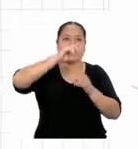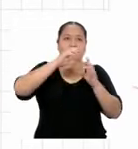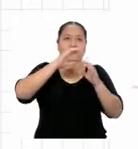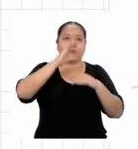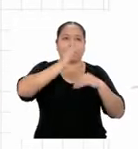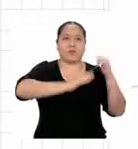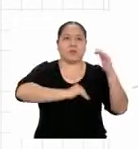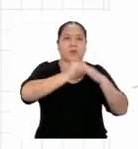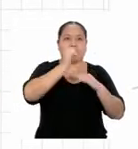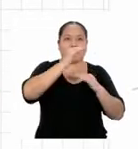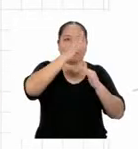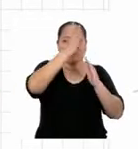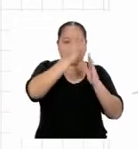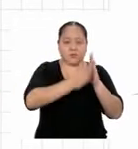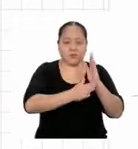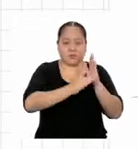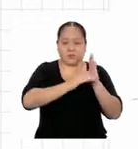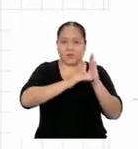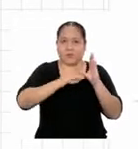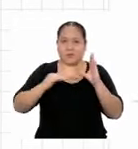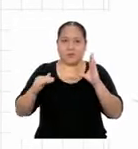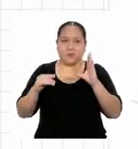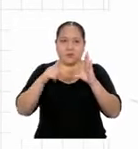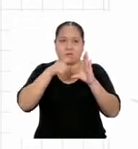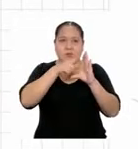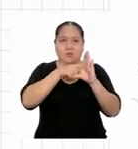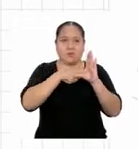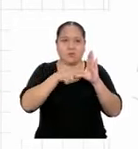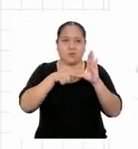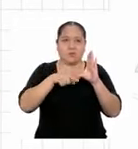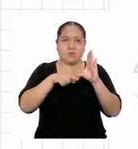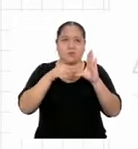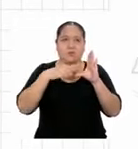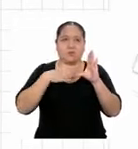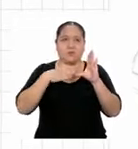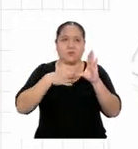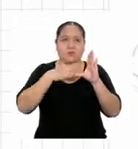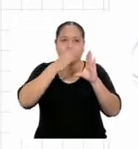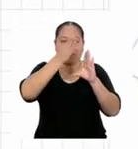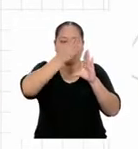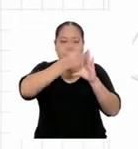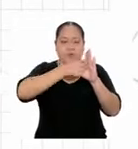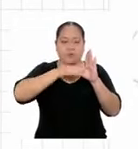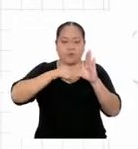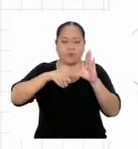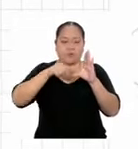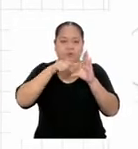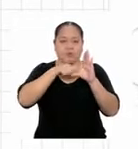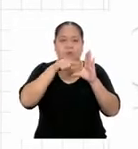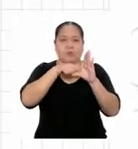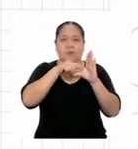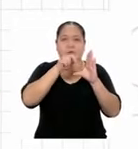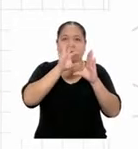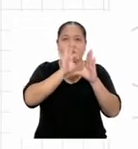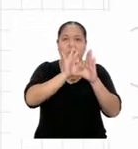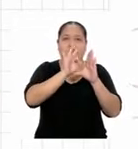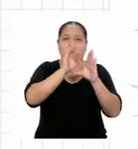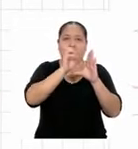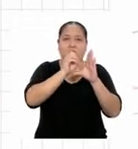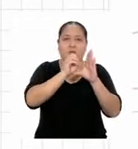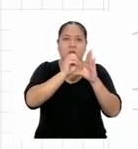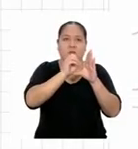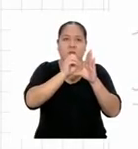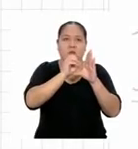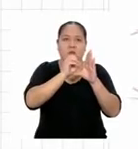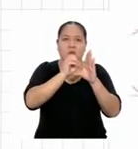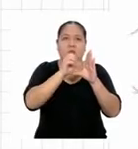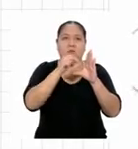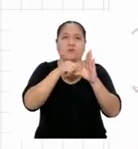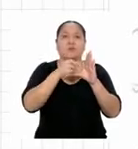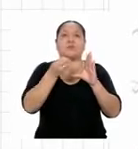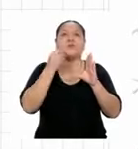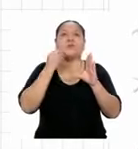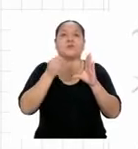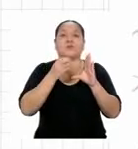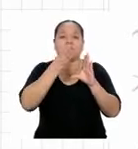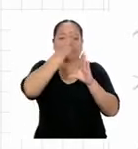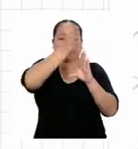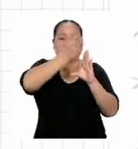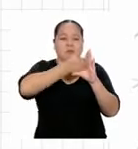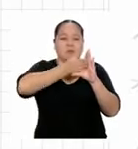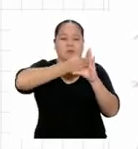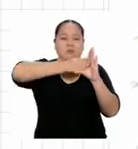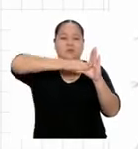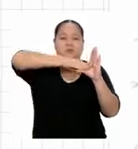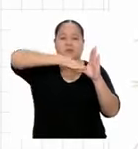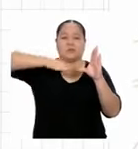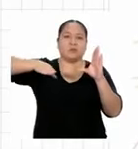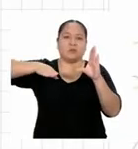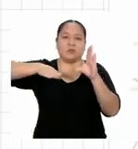con su base y el ángulo que se forma entre mi altura con mi base, miden 90 grados, porque nosotros somos como una línea